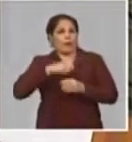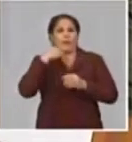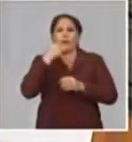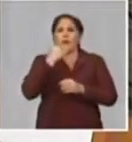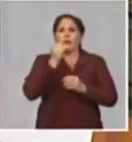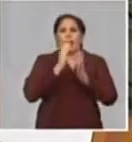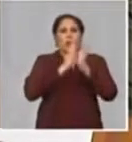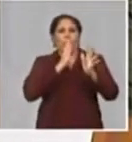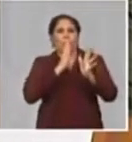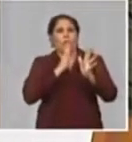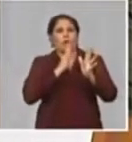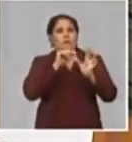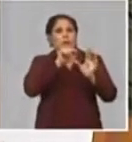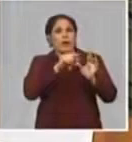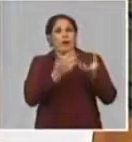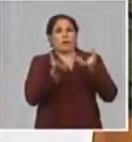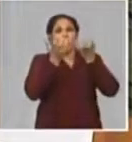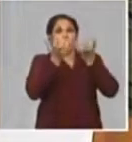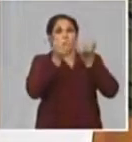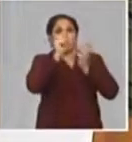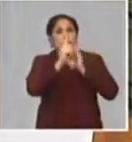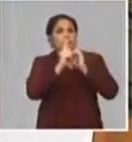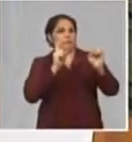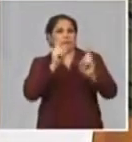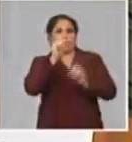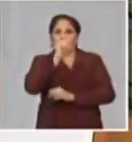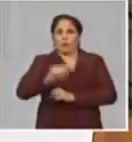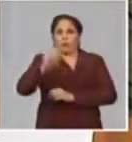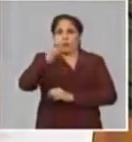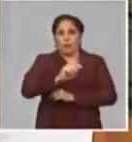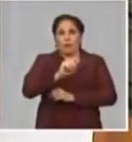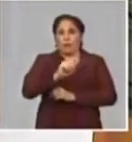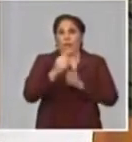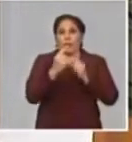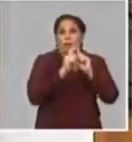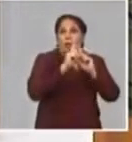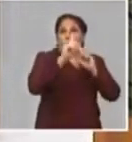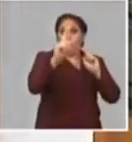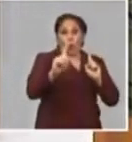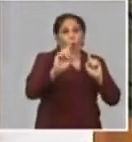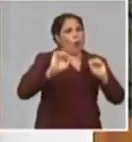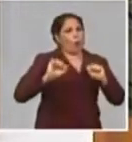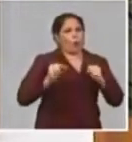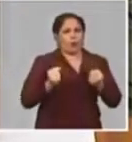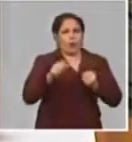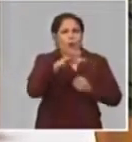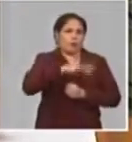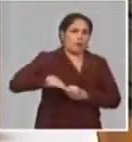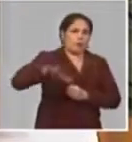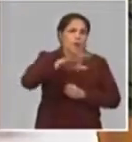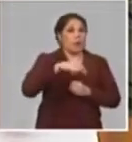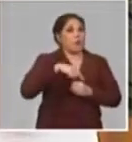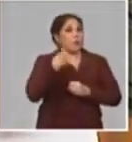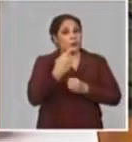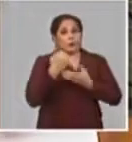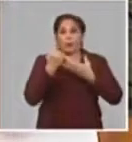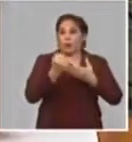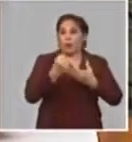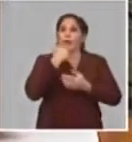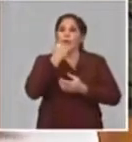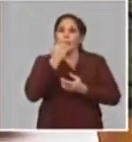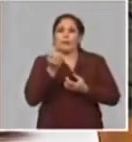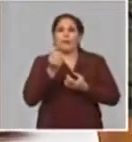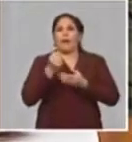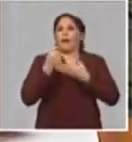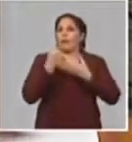las colas, para evitar la concentración de personas, el tema del distanciamiento social. También estamos en las